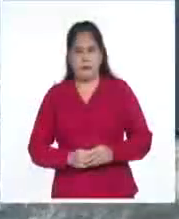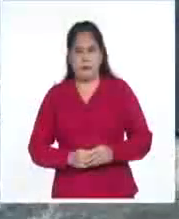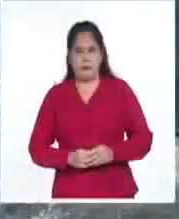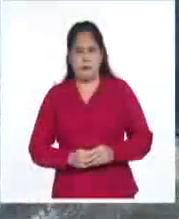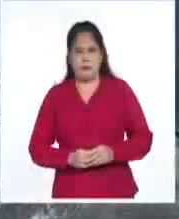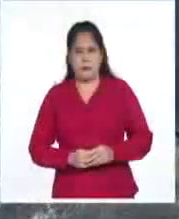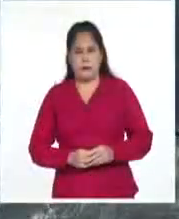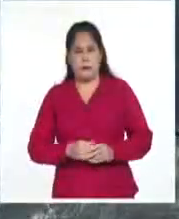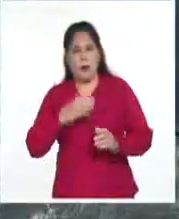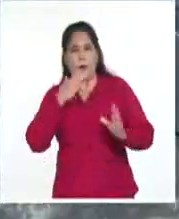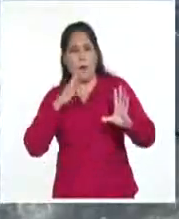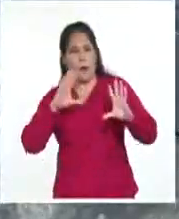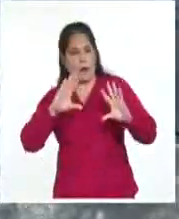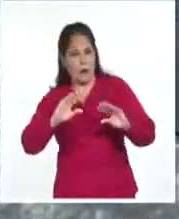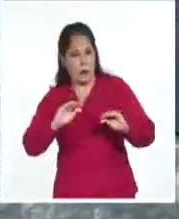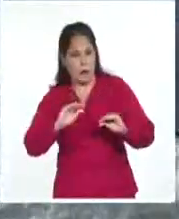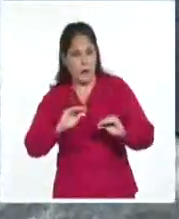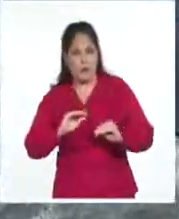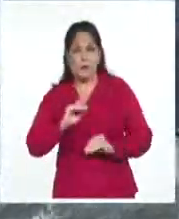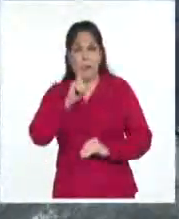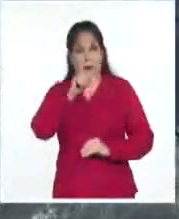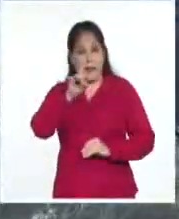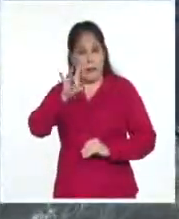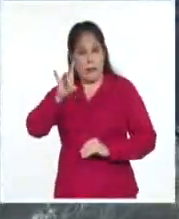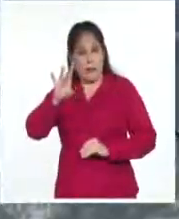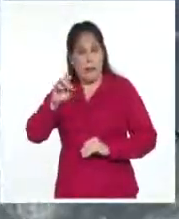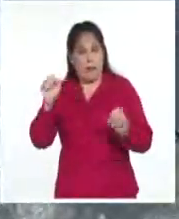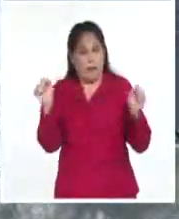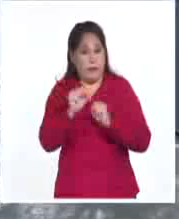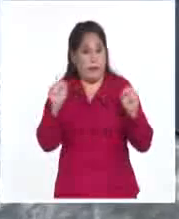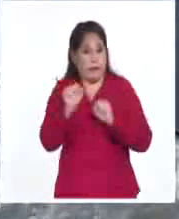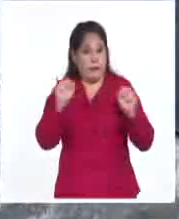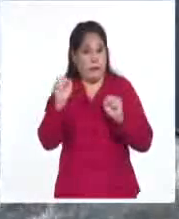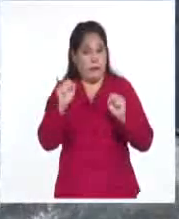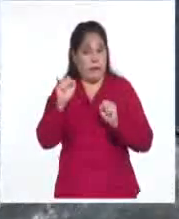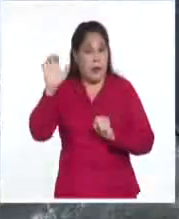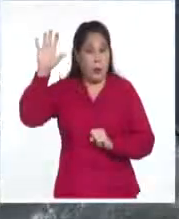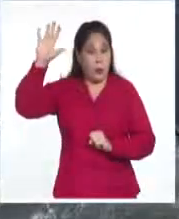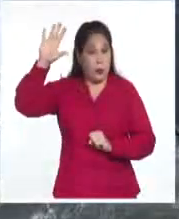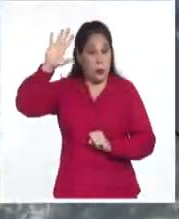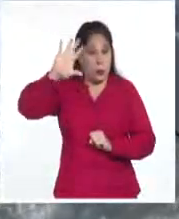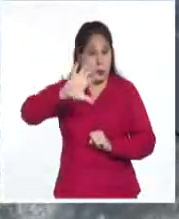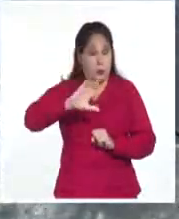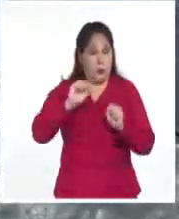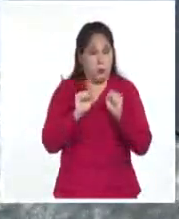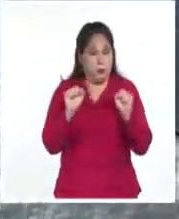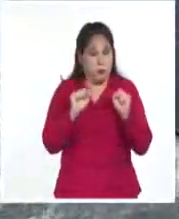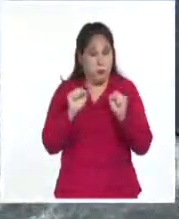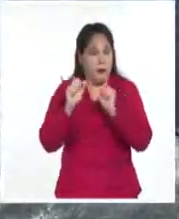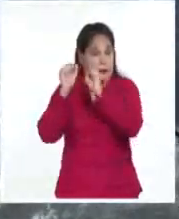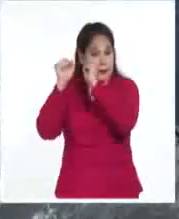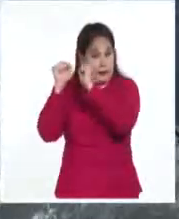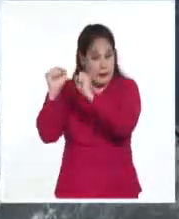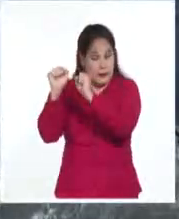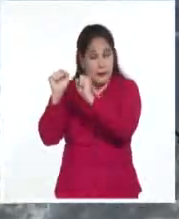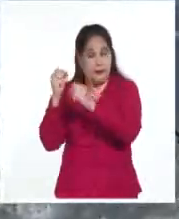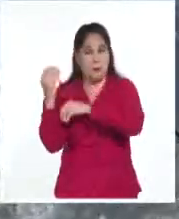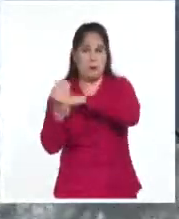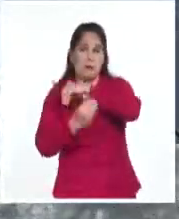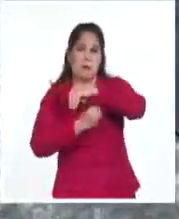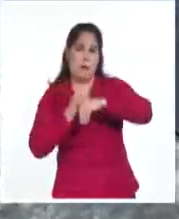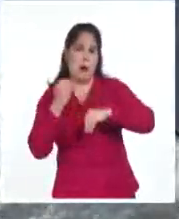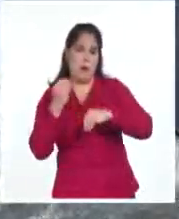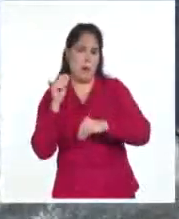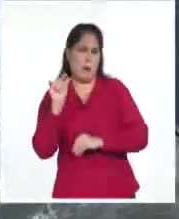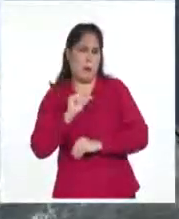Hola y que tal mis amigos, el decimo quinto frente frío de otra temporada invernal se encuentra casi estacionario con muy poco movimiento